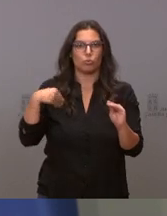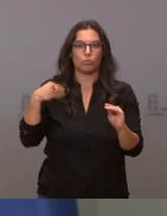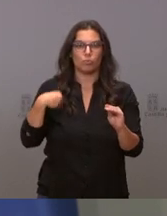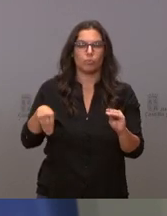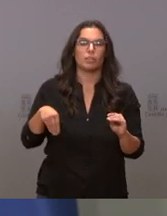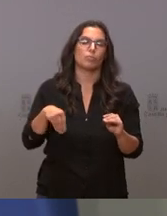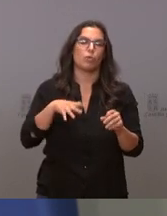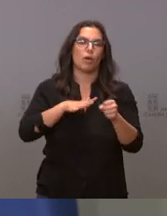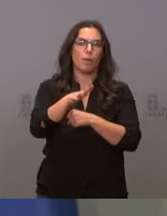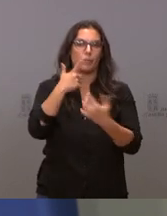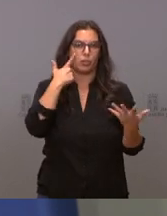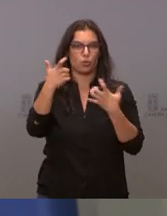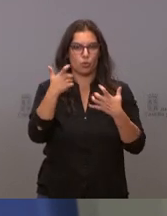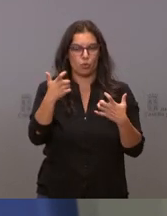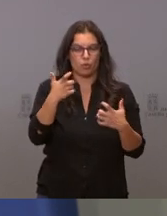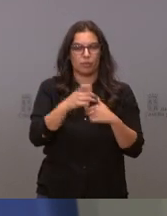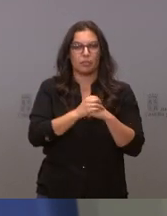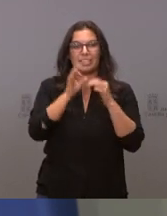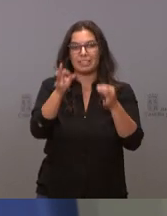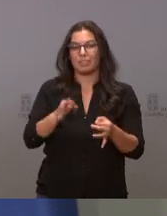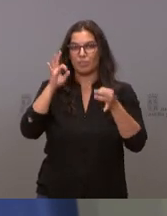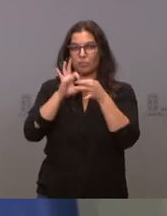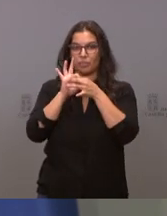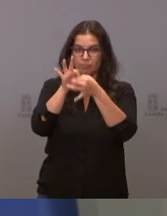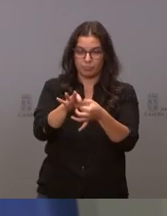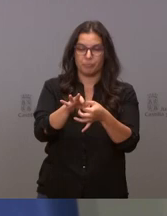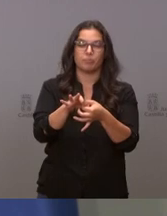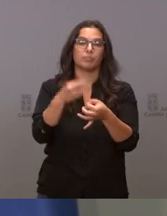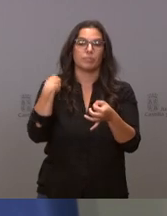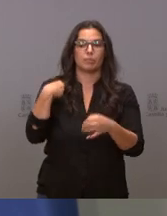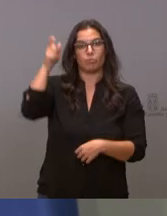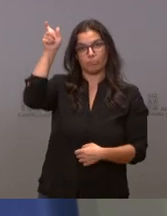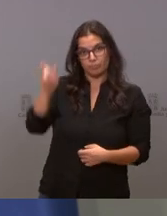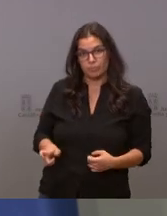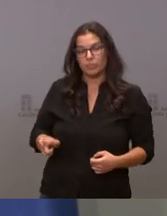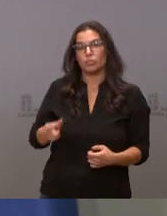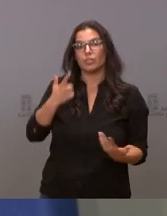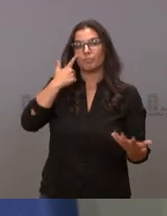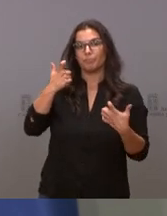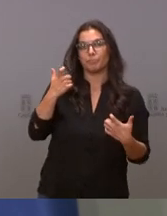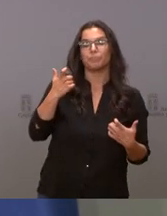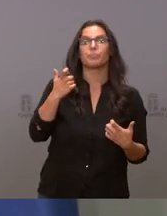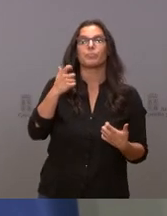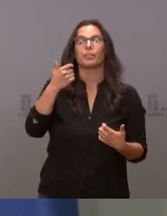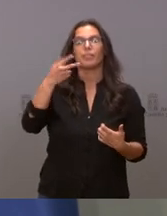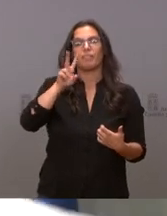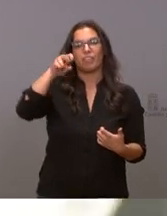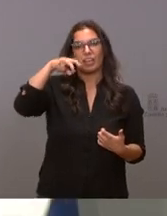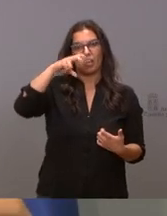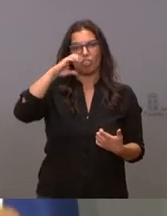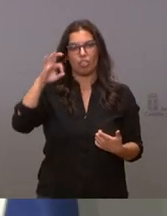las bellas artes, siempre en relación con la obra artística y la personalidad de Venancio Blanco.